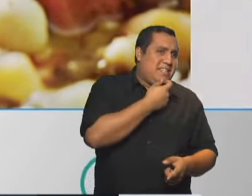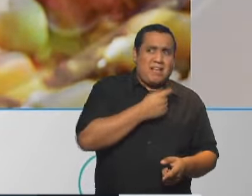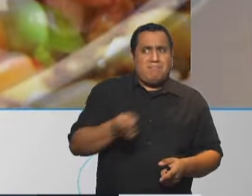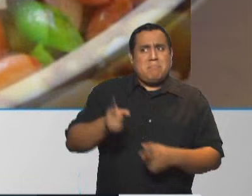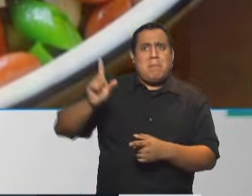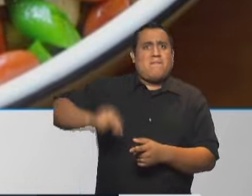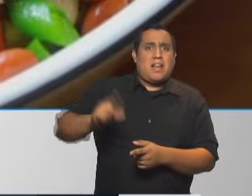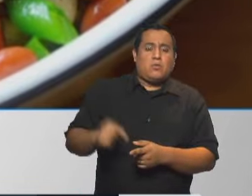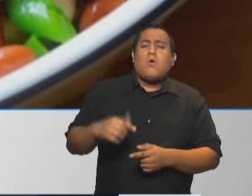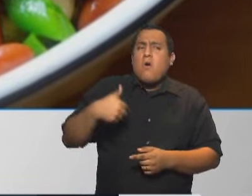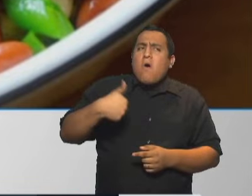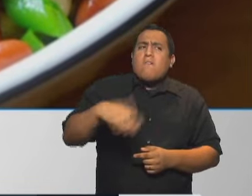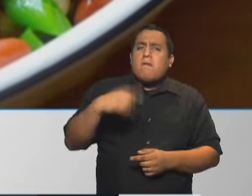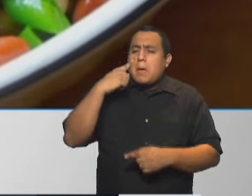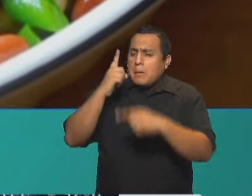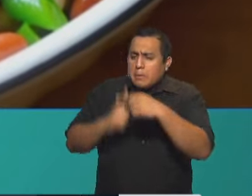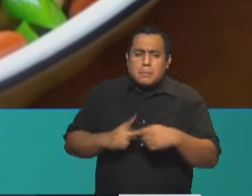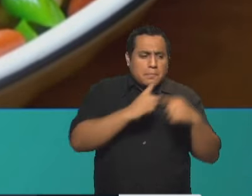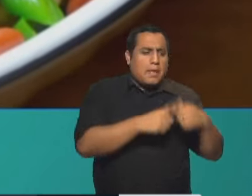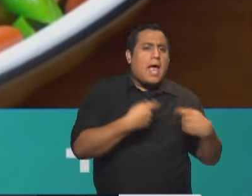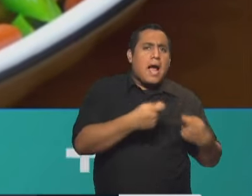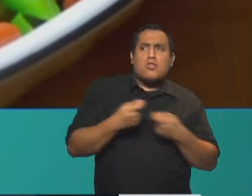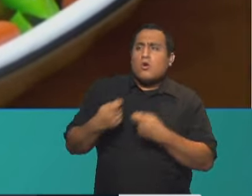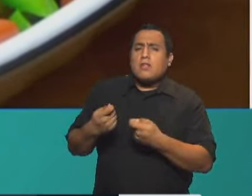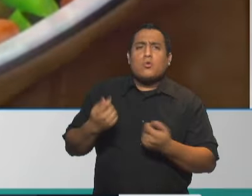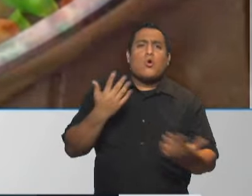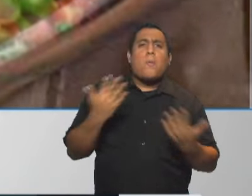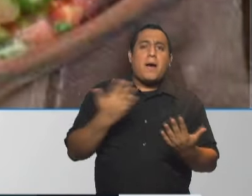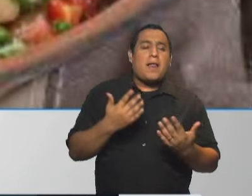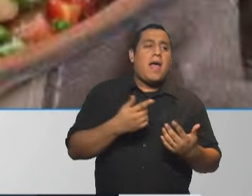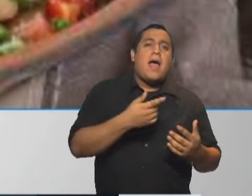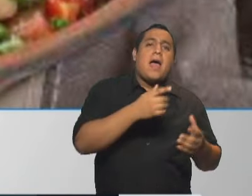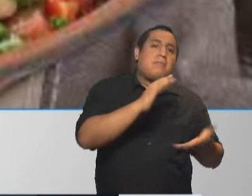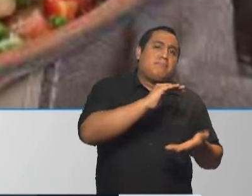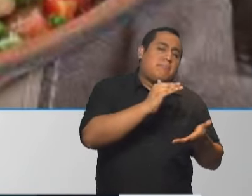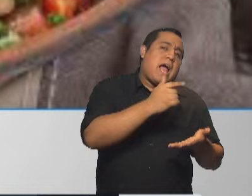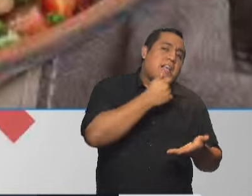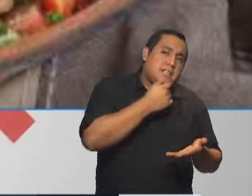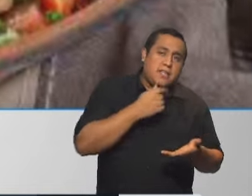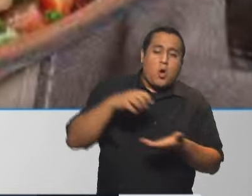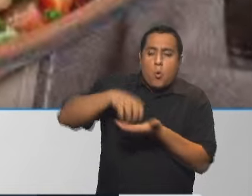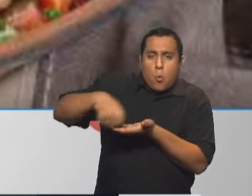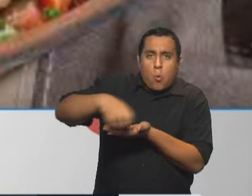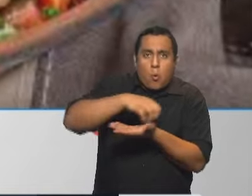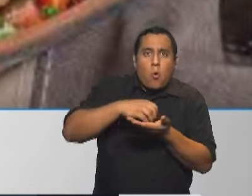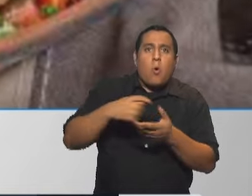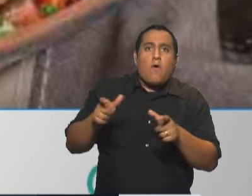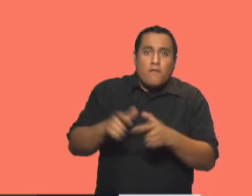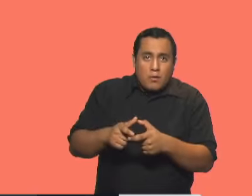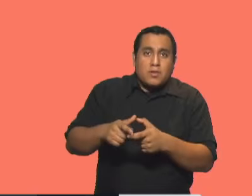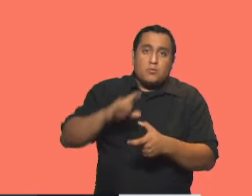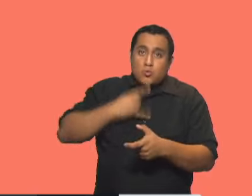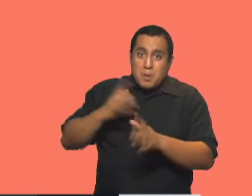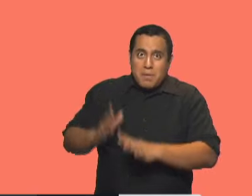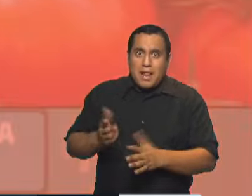entiendo cuando hagamos un día vamos a hacer los postos cuánto sale un paquete de galletitas y cuánto sale un brownie casero o una trufa saludable no es mala